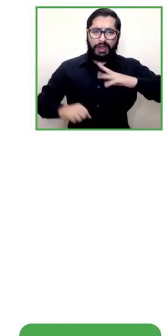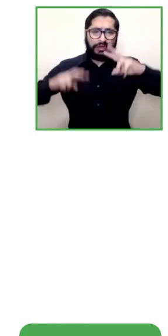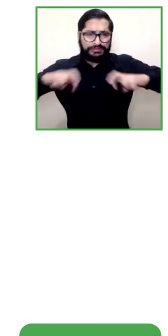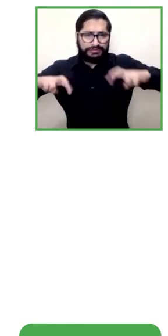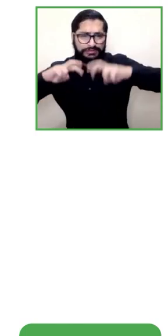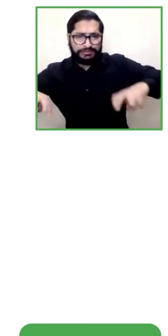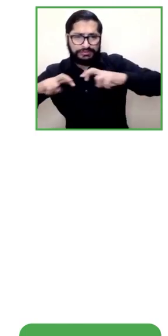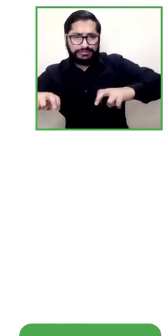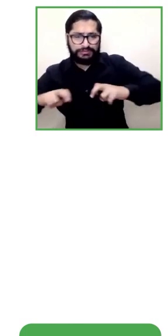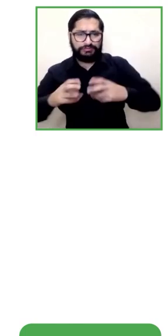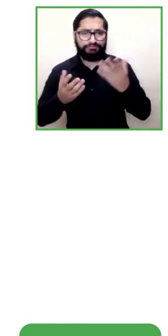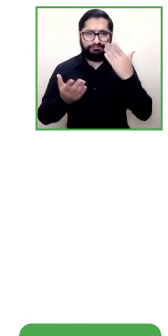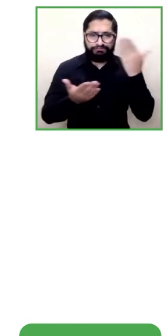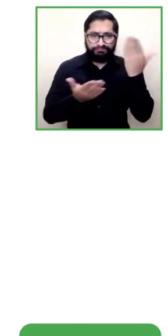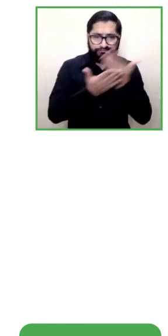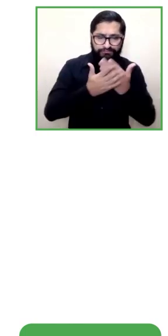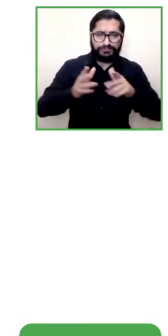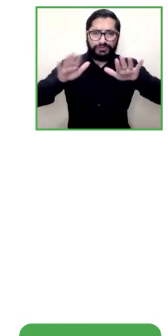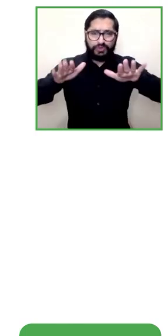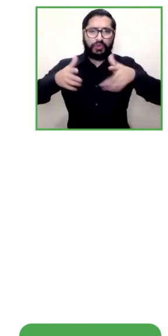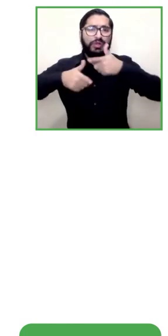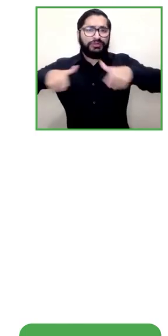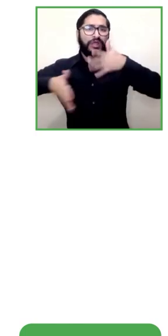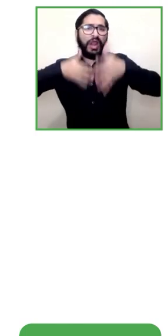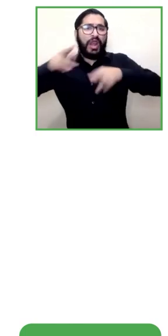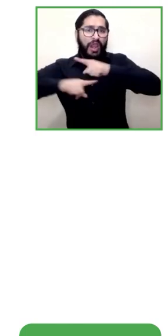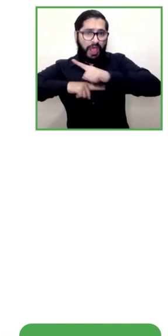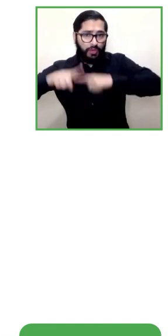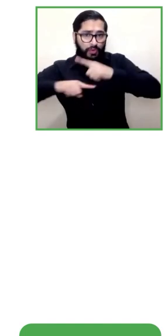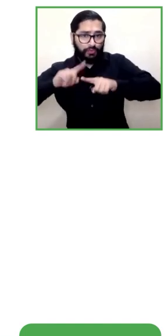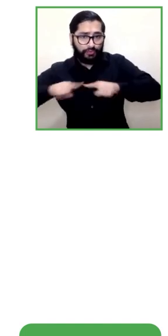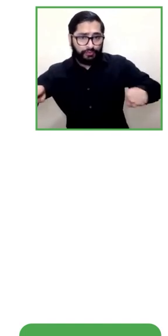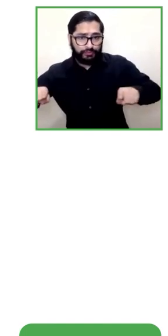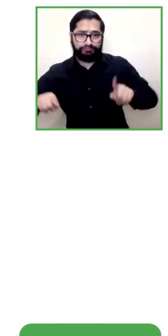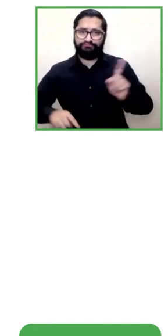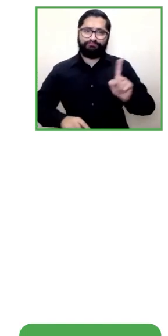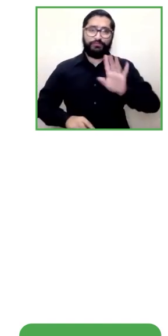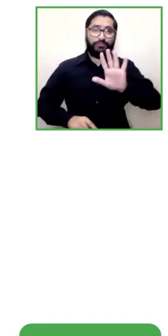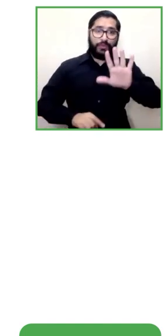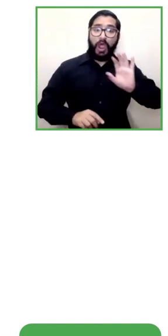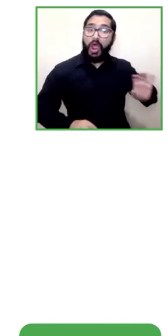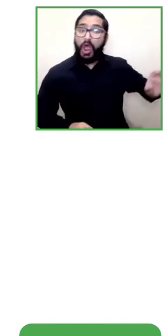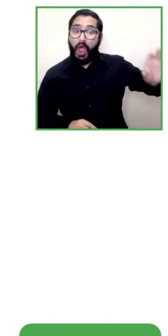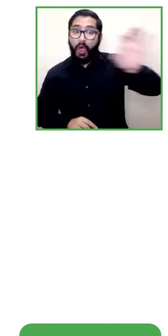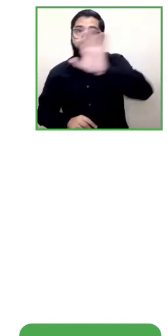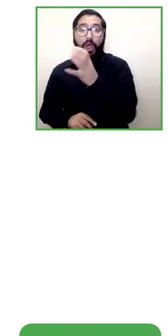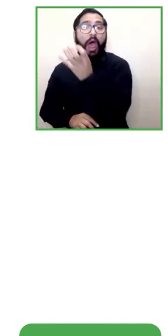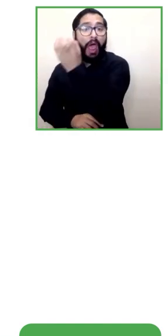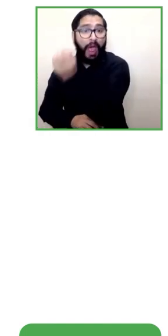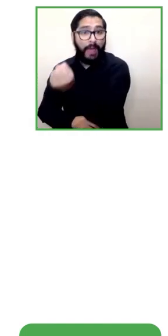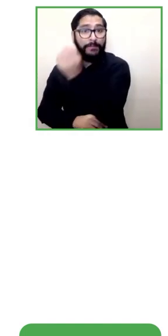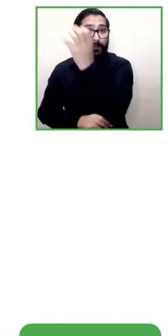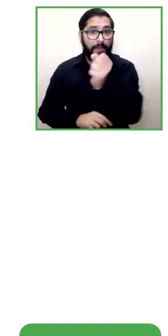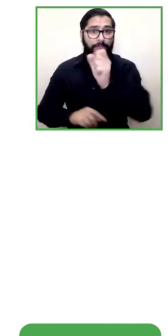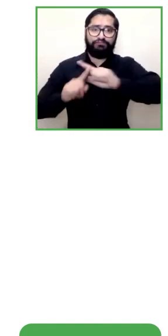es internacional la mayoría de los países tienen su propia versión y la falta de investigación al respecto también es una